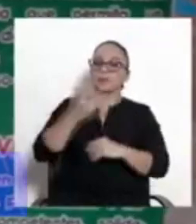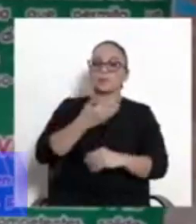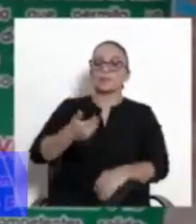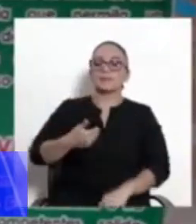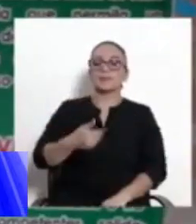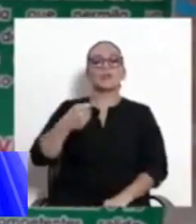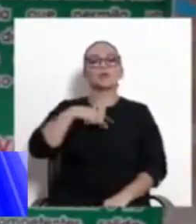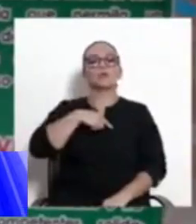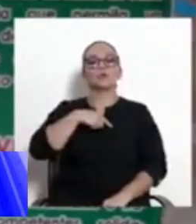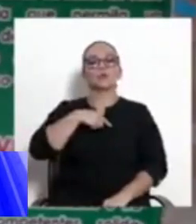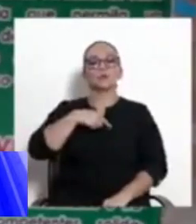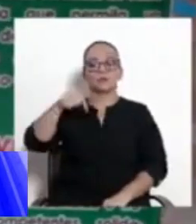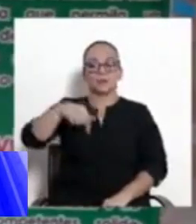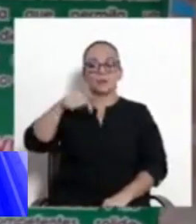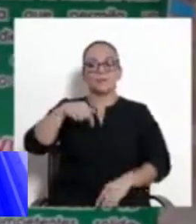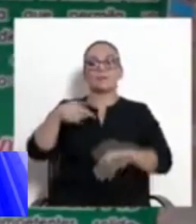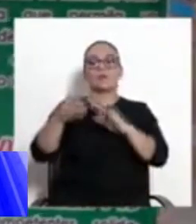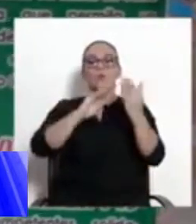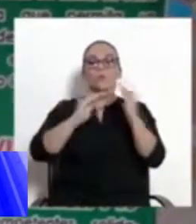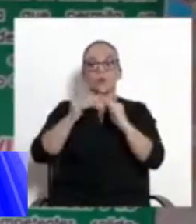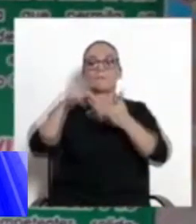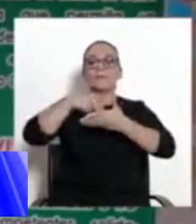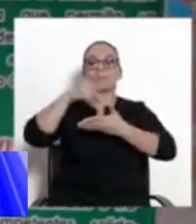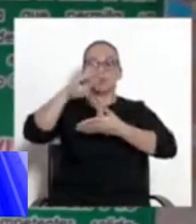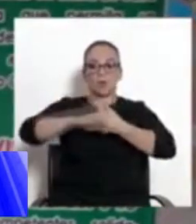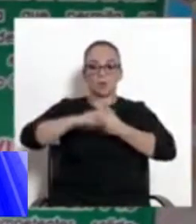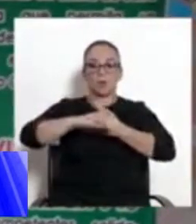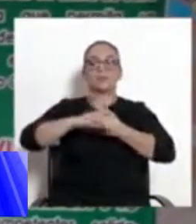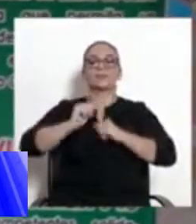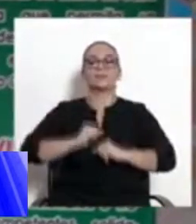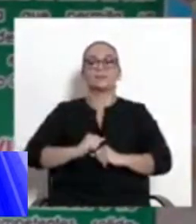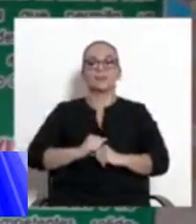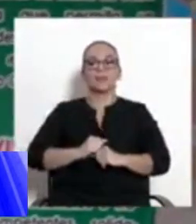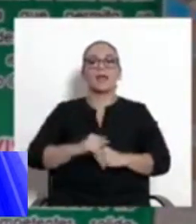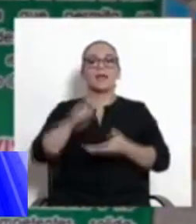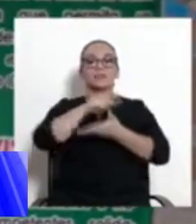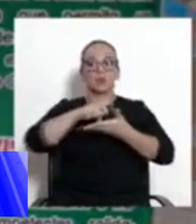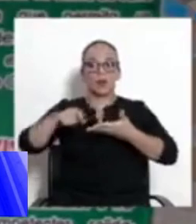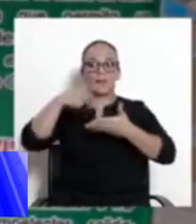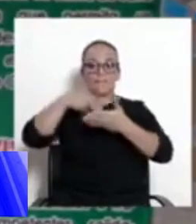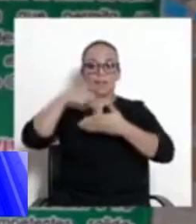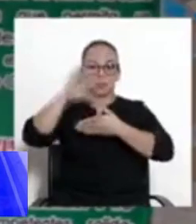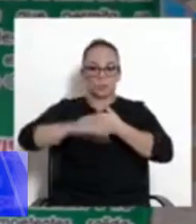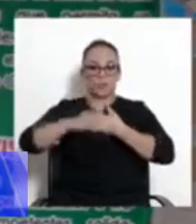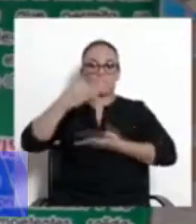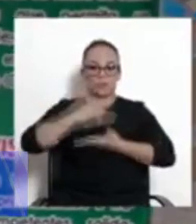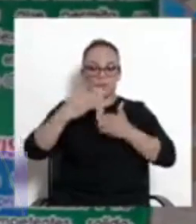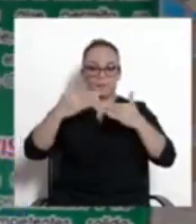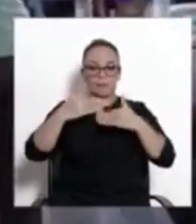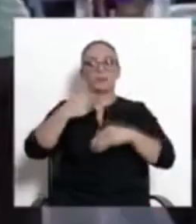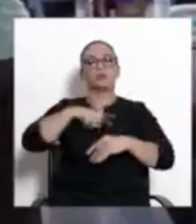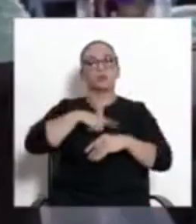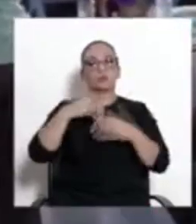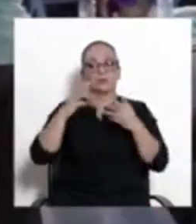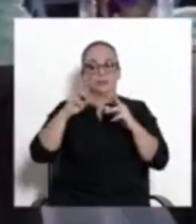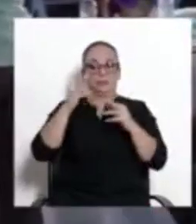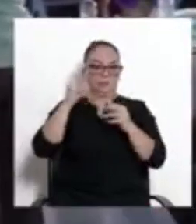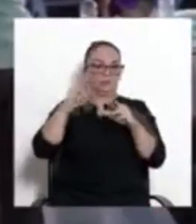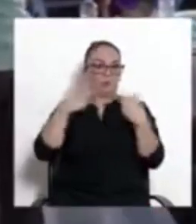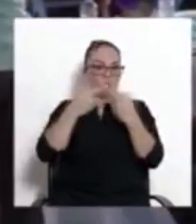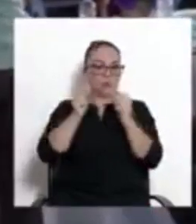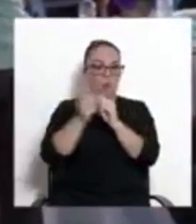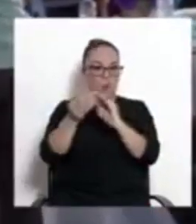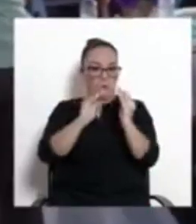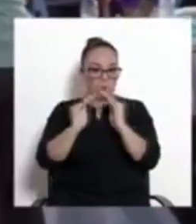Justo nos encontramos aquí en la comunidad de Paso Canoas, en la escuela de Paso Canoas, terminando una reunión con la comunidad y